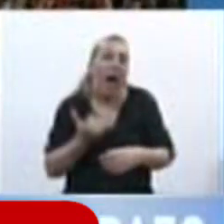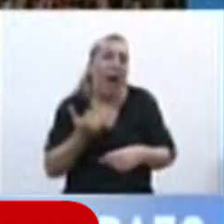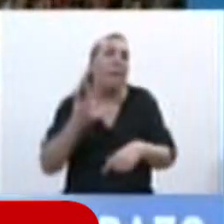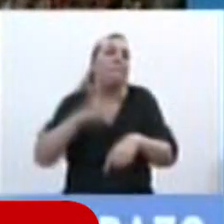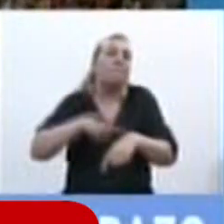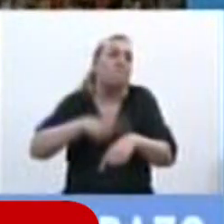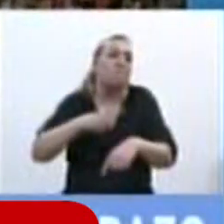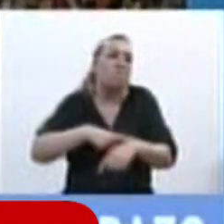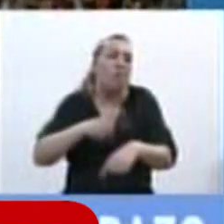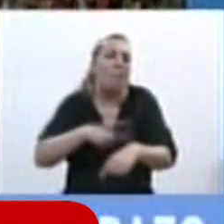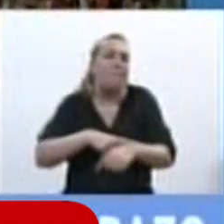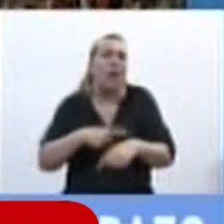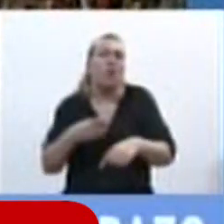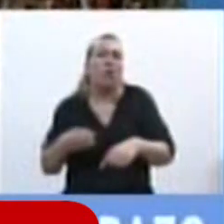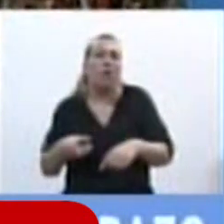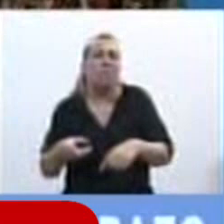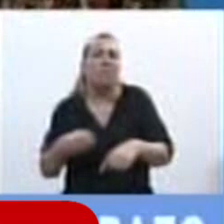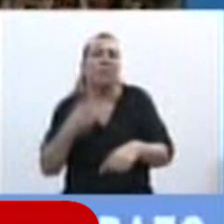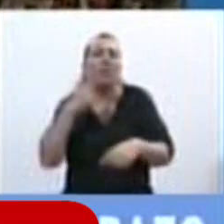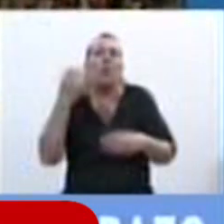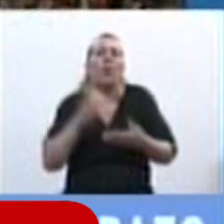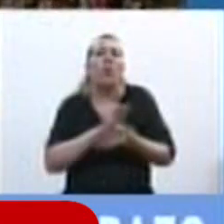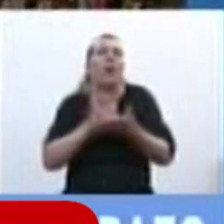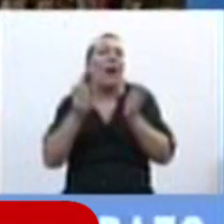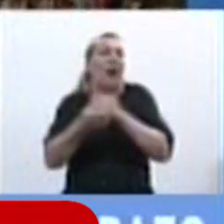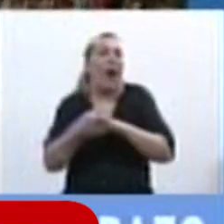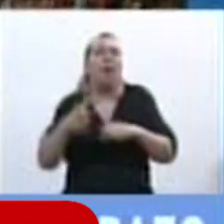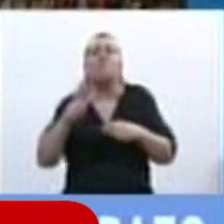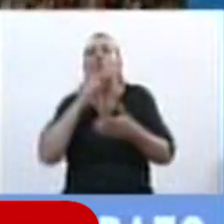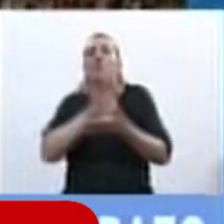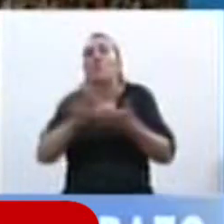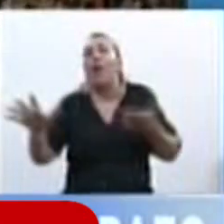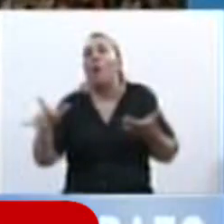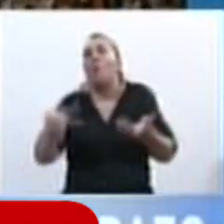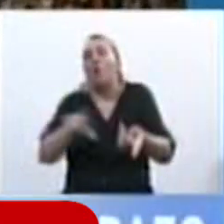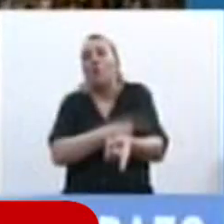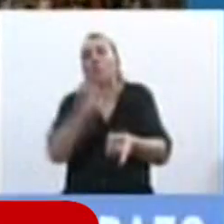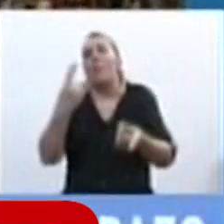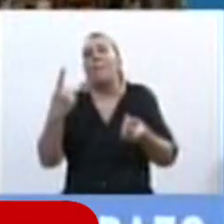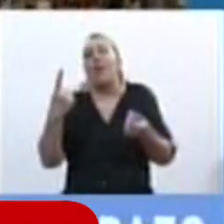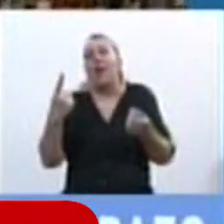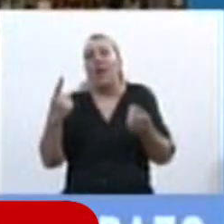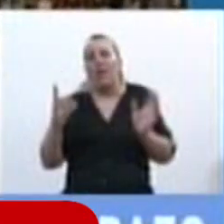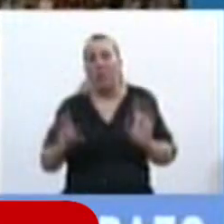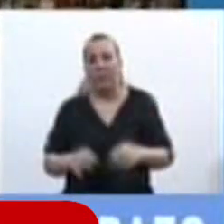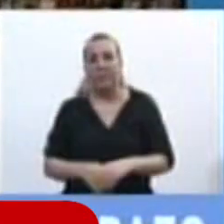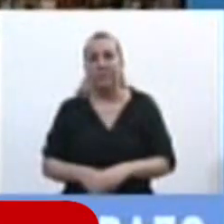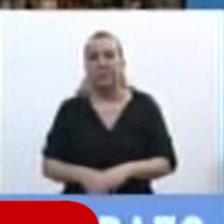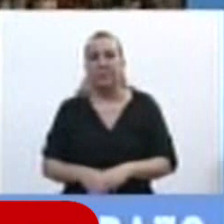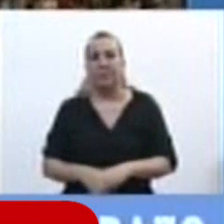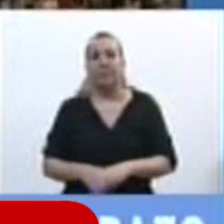de antagonismo en donde las nuevas costumbres se enfrentan con las formas del derecho instituido y cristalizado.